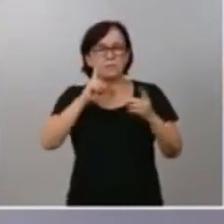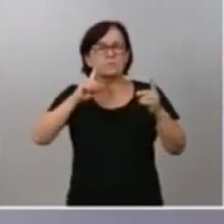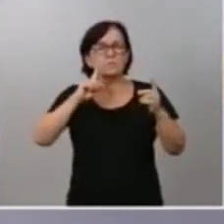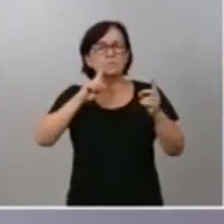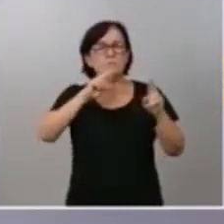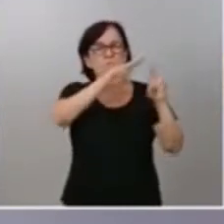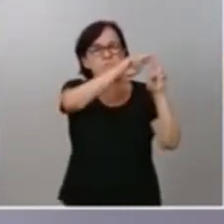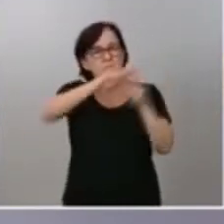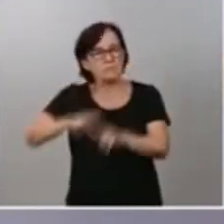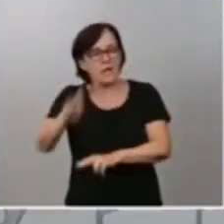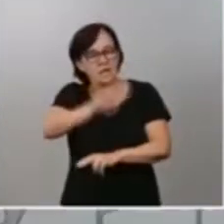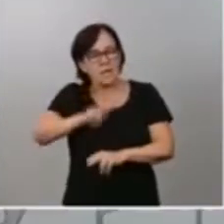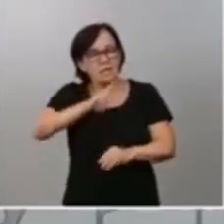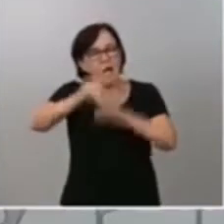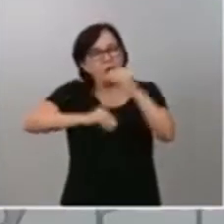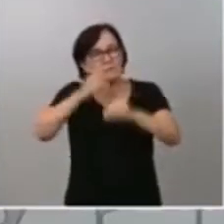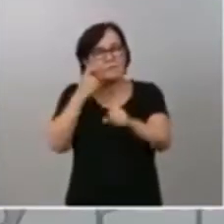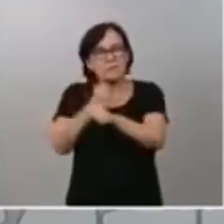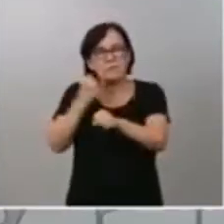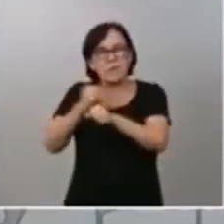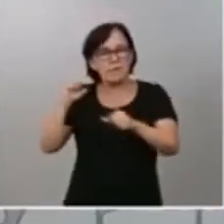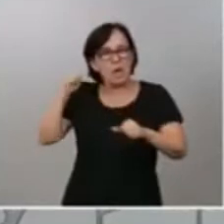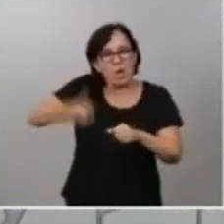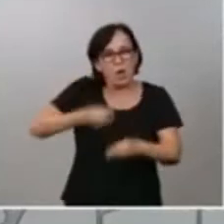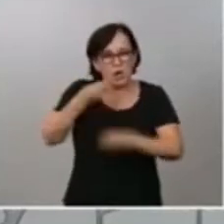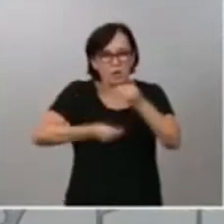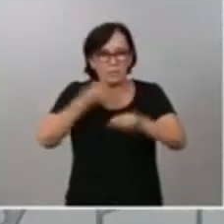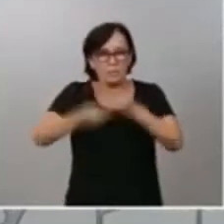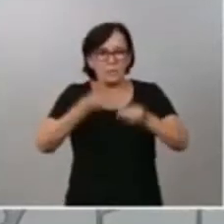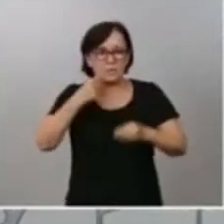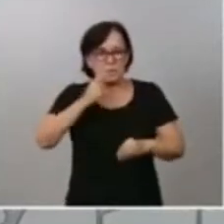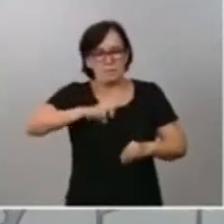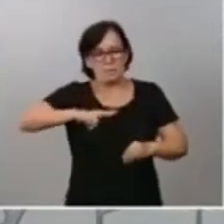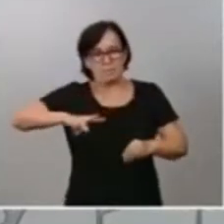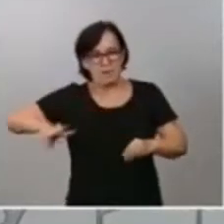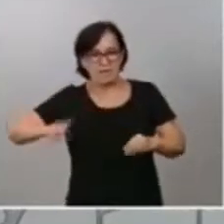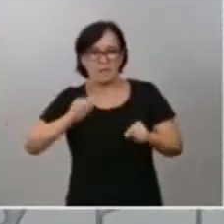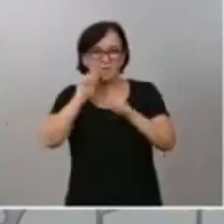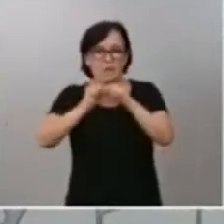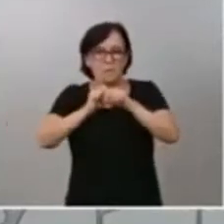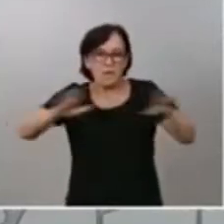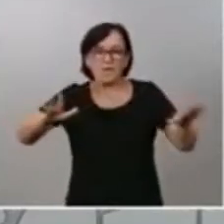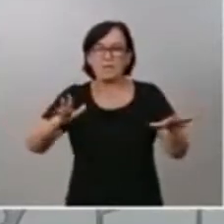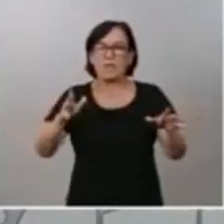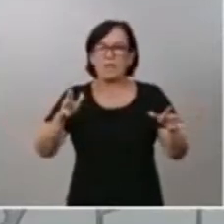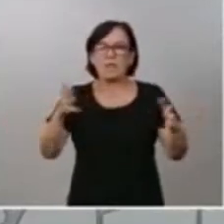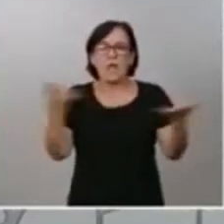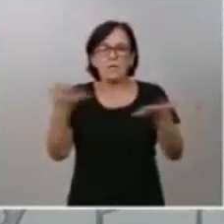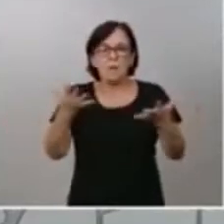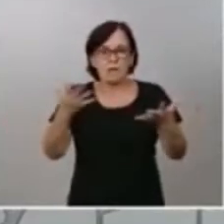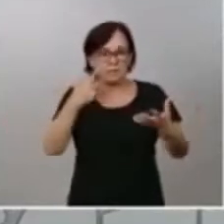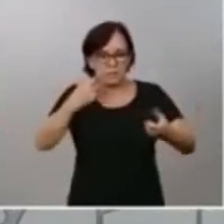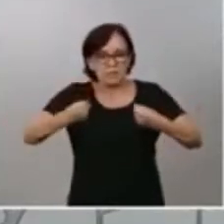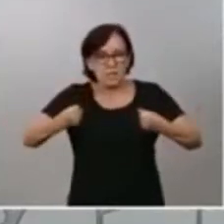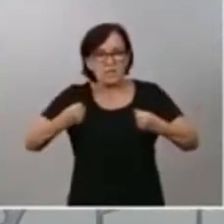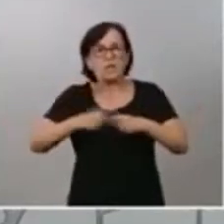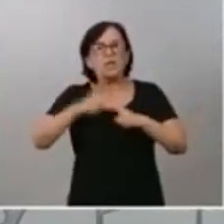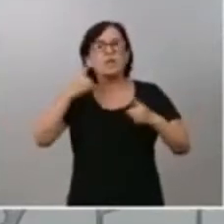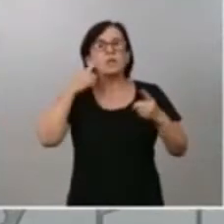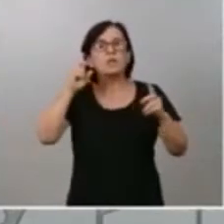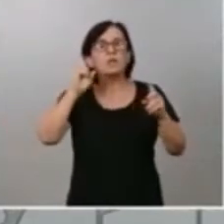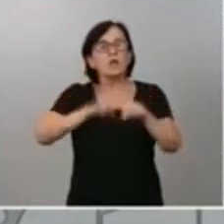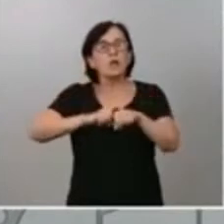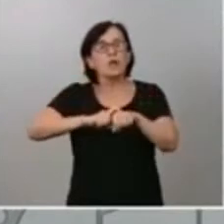acciones que se han protagonizado durante estos meses de pandemia, de emergencia sanitaria y que, lógicamente, tienen un carácter excepcional,